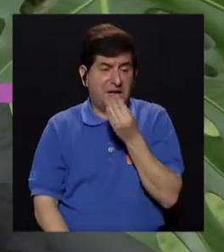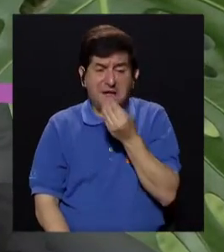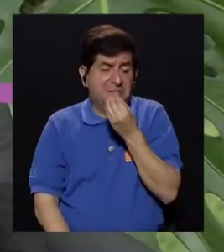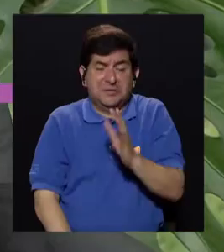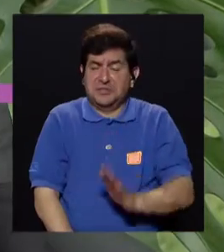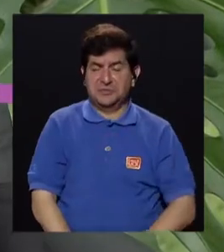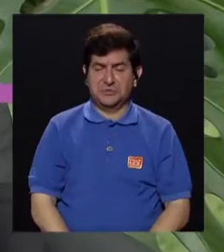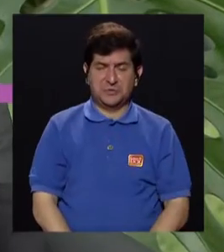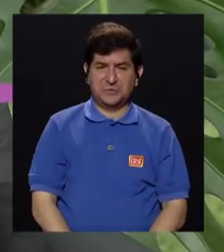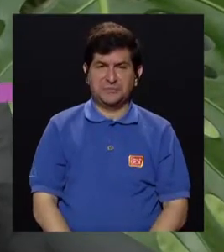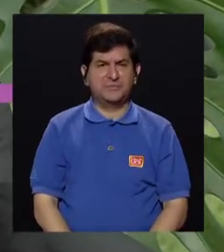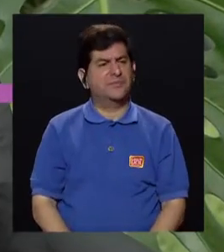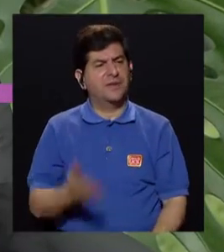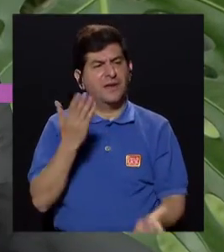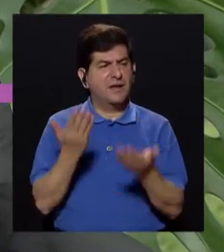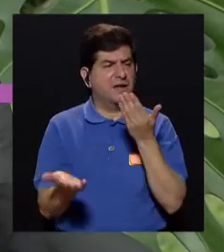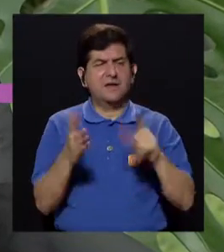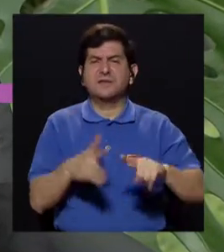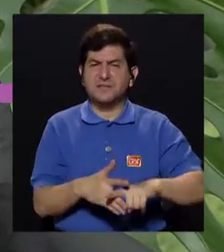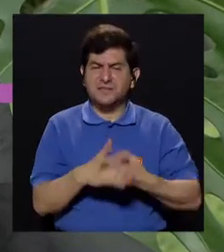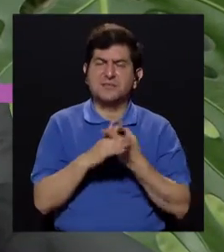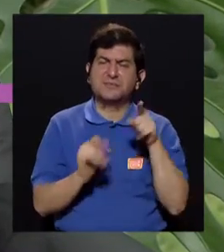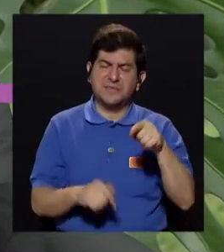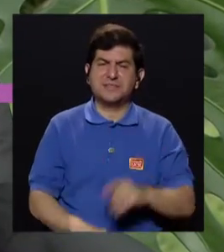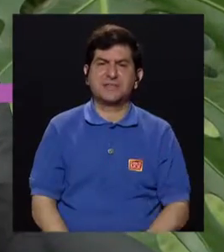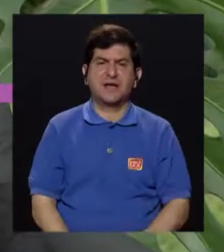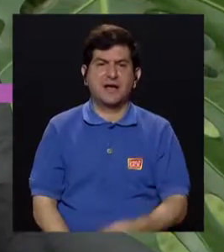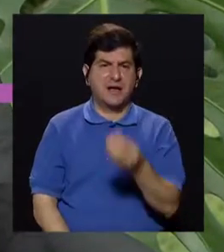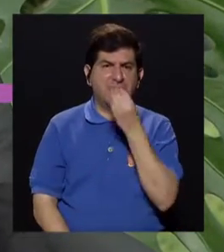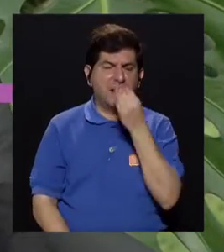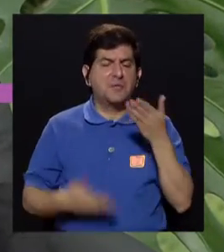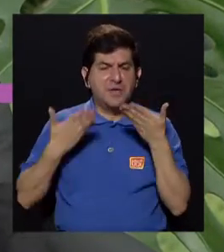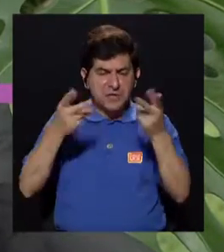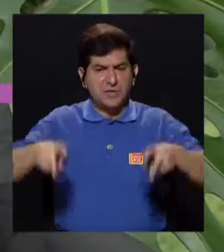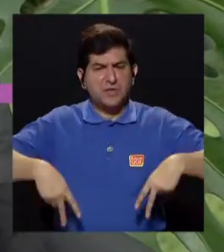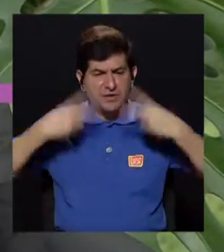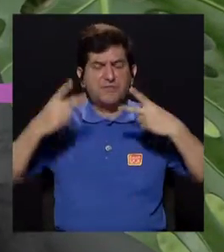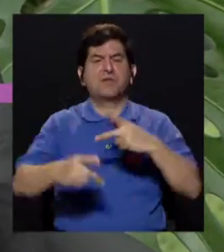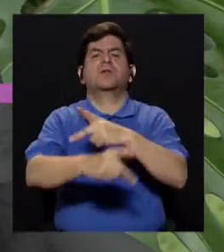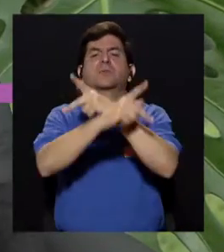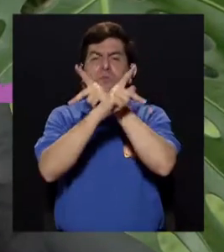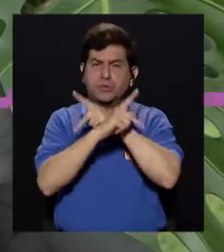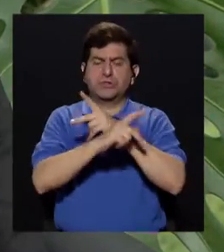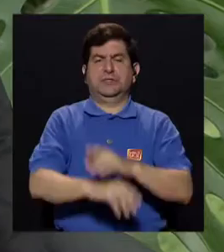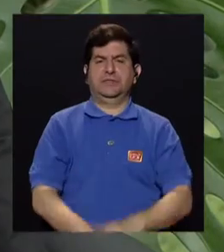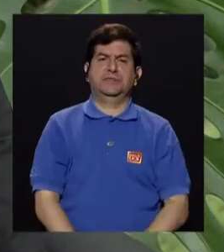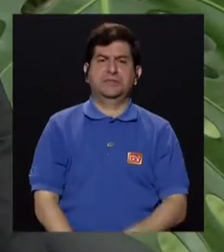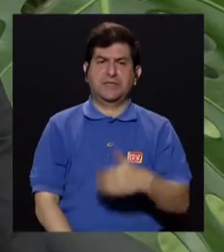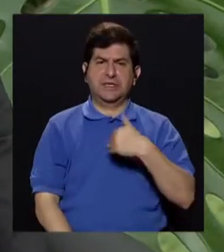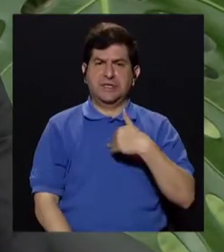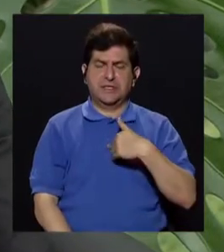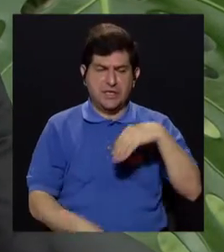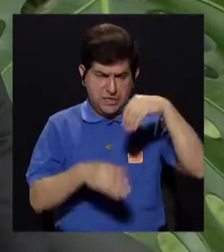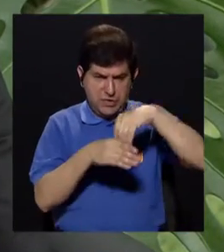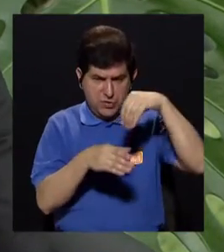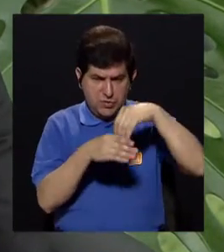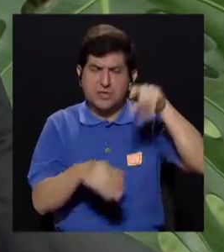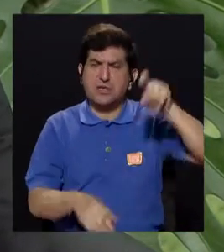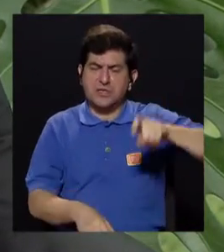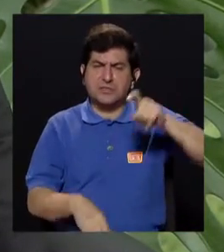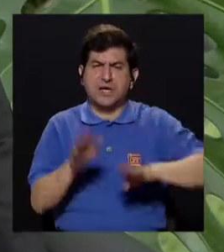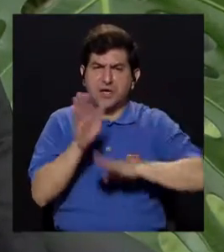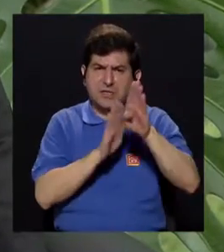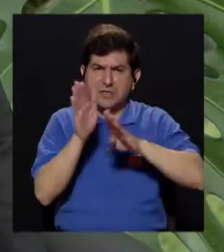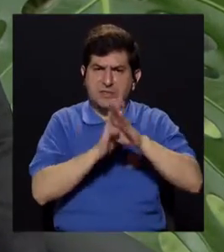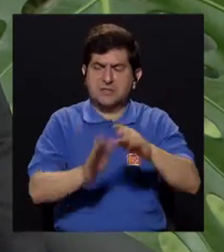la carne es un alimento y tal vez podríamos empezar por ahí. Un alimento da vida, protege, tiene sustancias